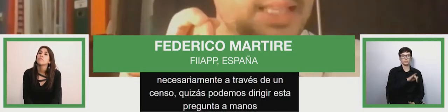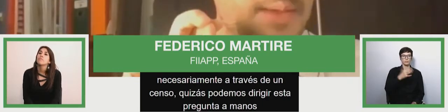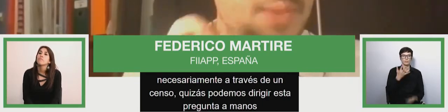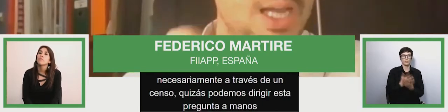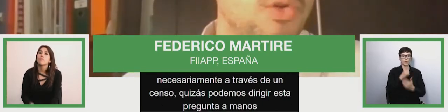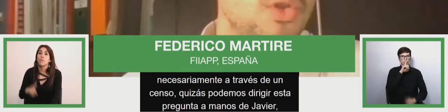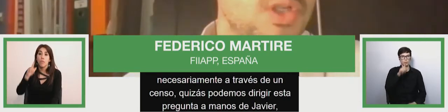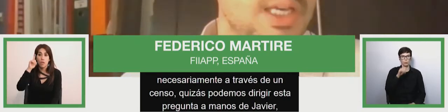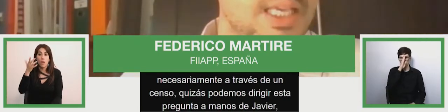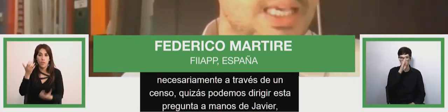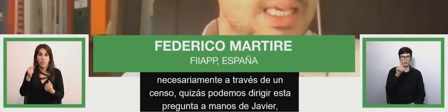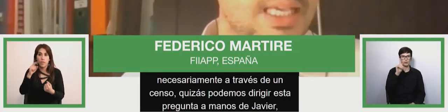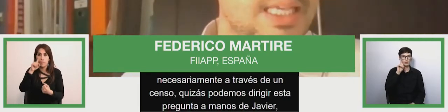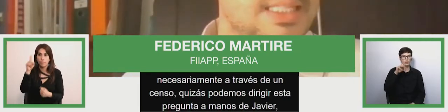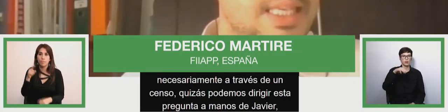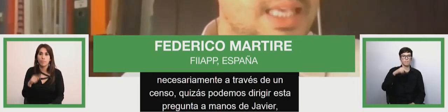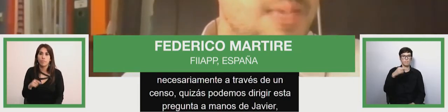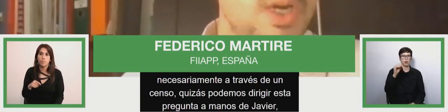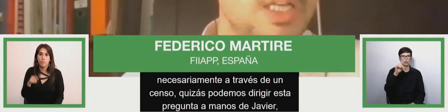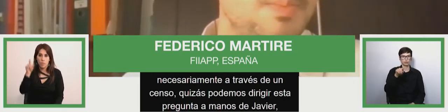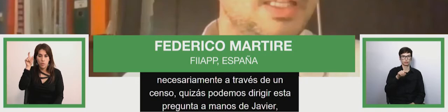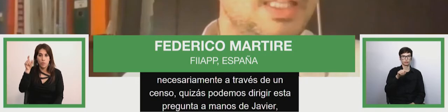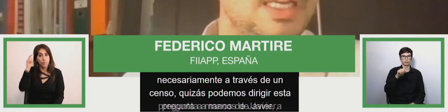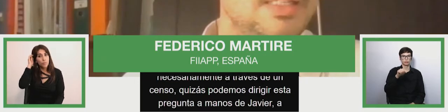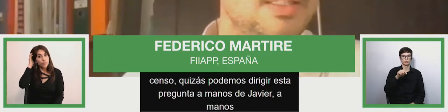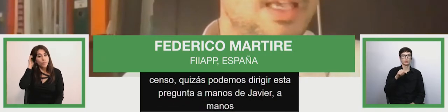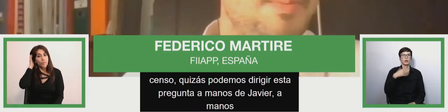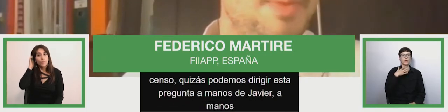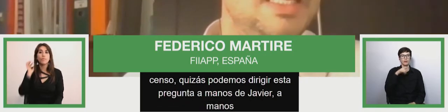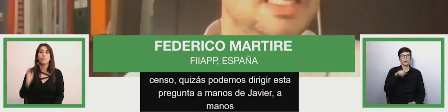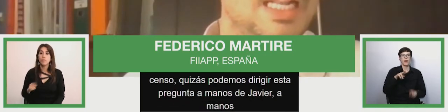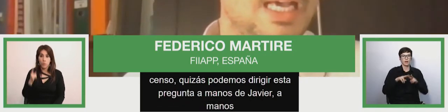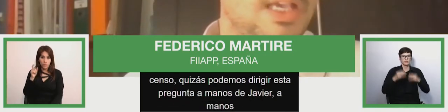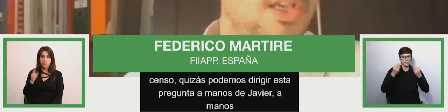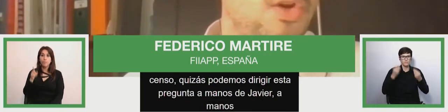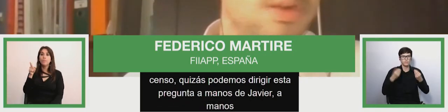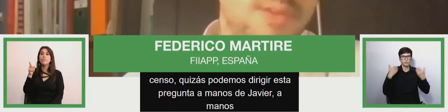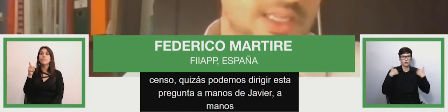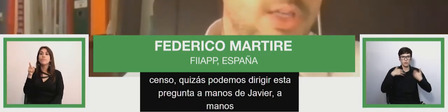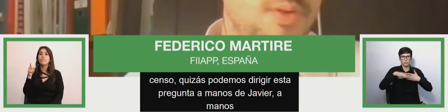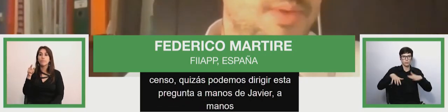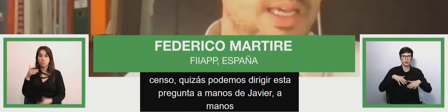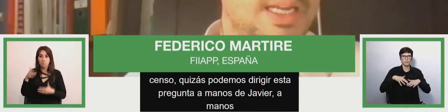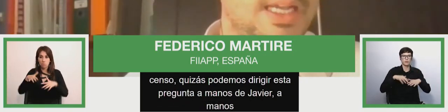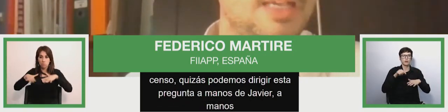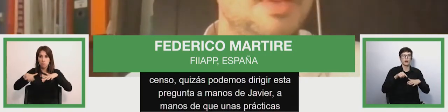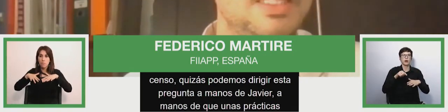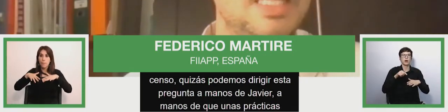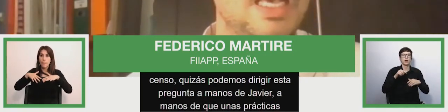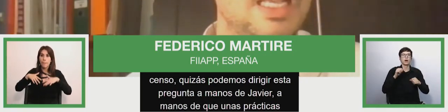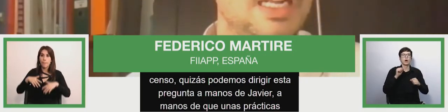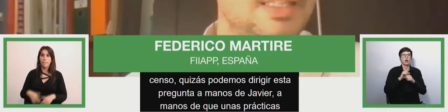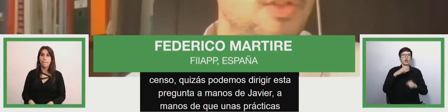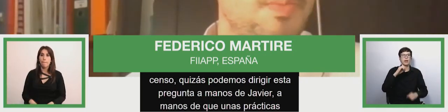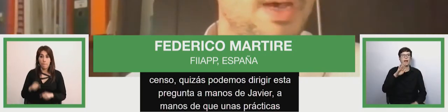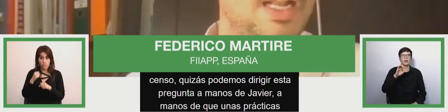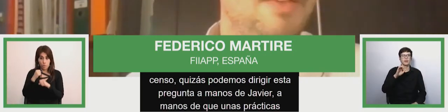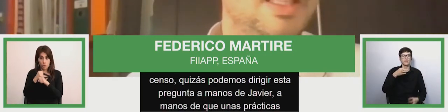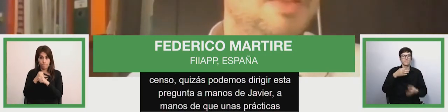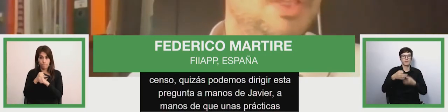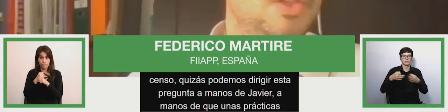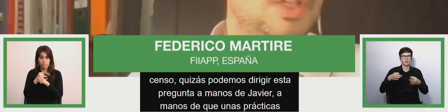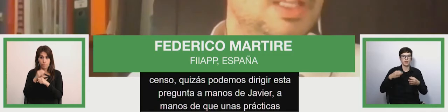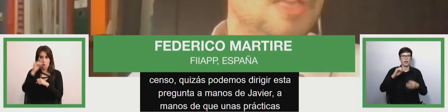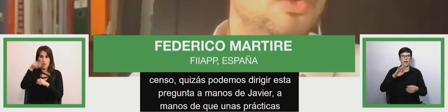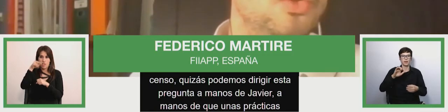directamente a manos que es qué buenas prácticas en países de la región latinoamericana del Caribe se han realizado para el